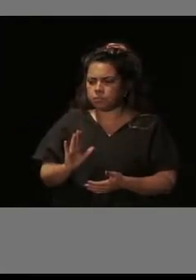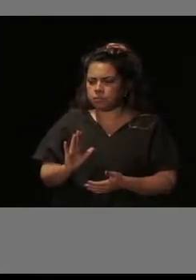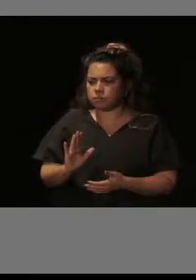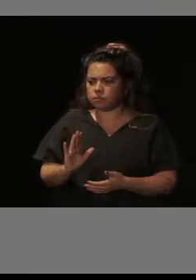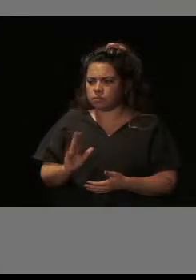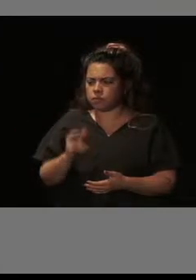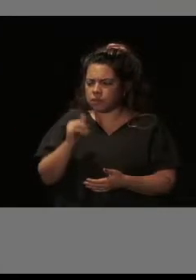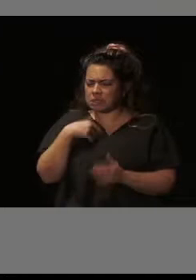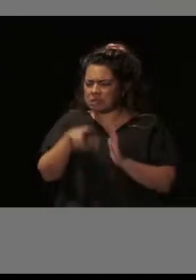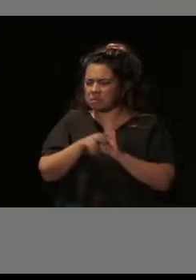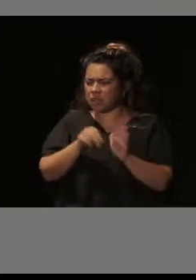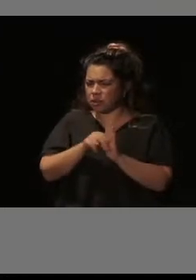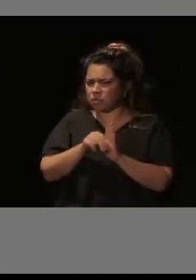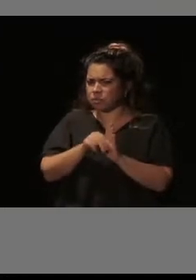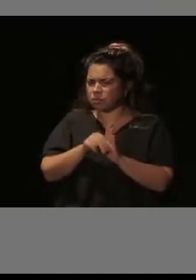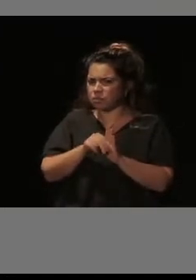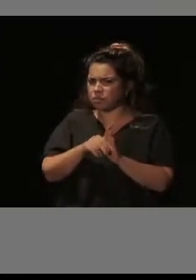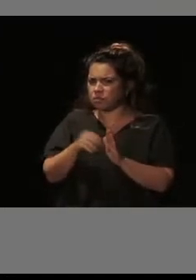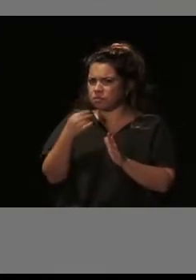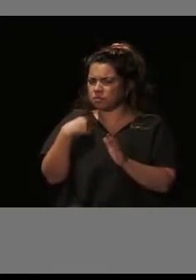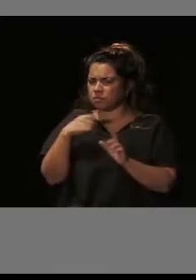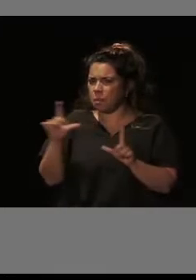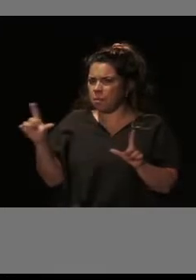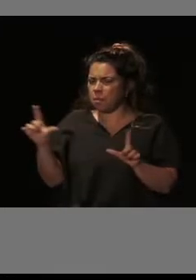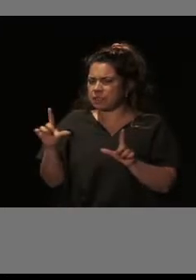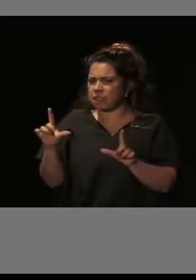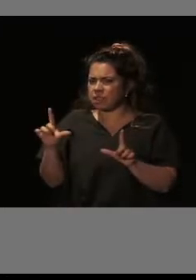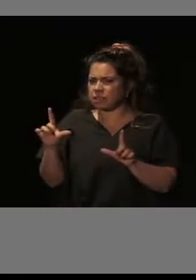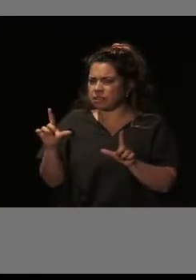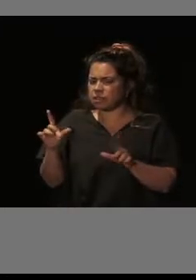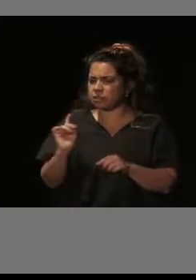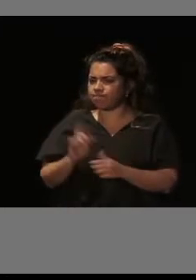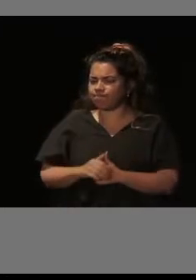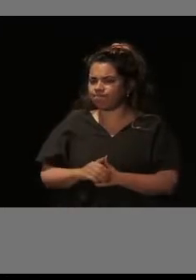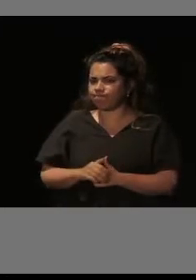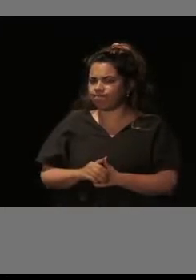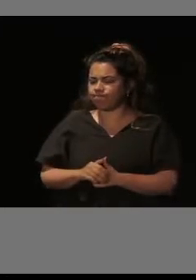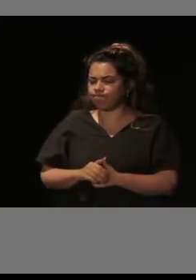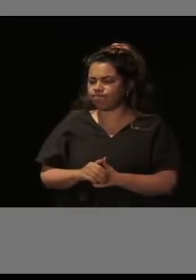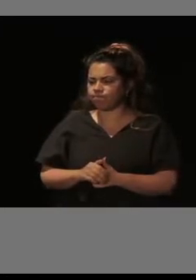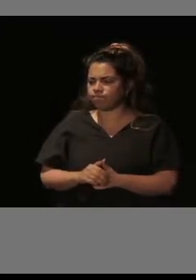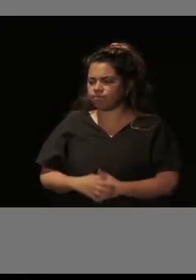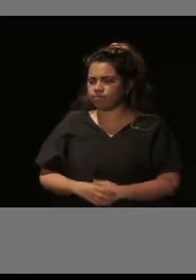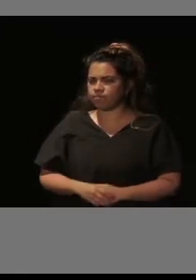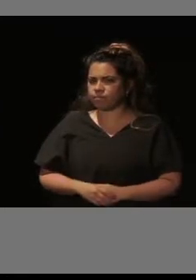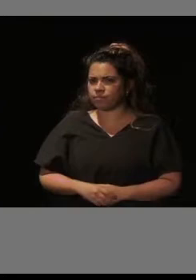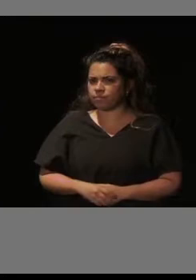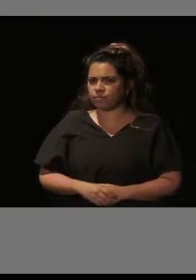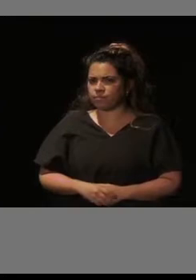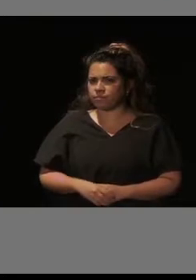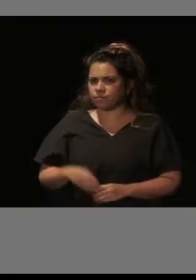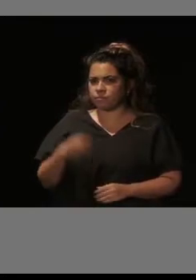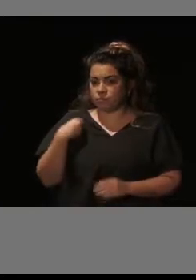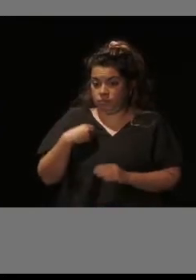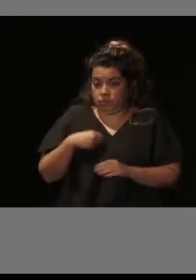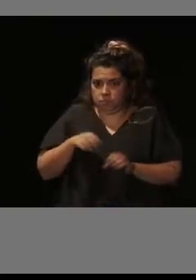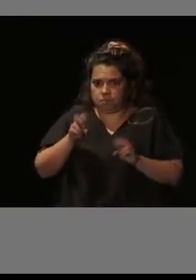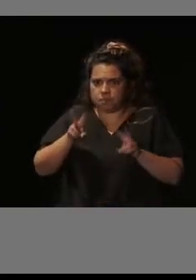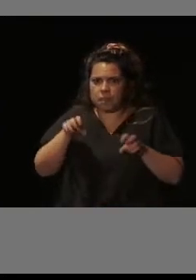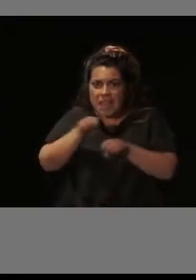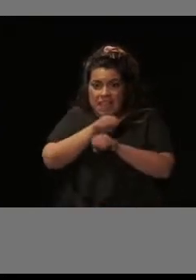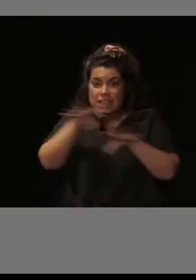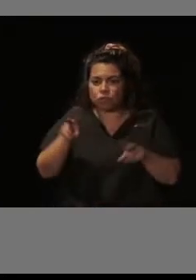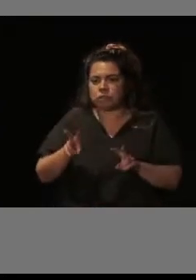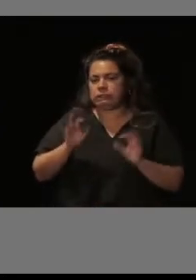Había un vídeo en las pantallas de… no, no salta. Bueno, se ha hecho difusión también en